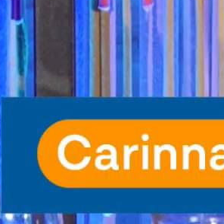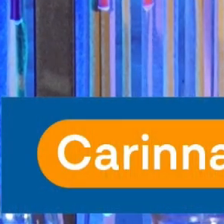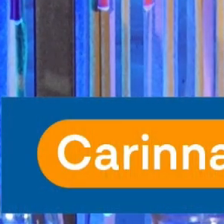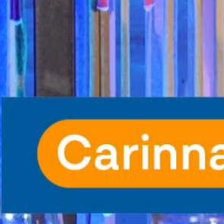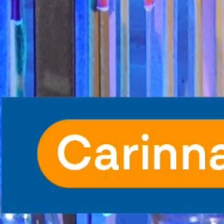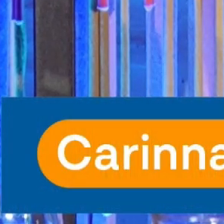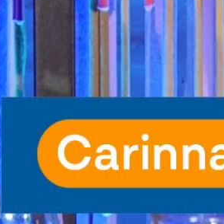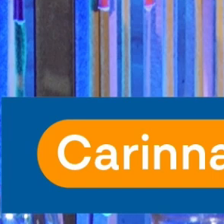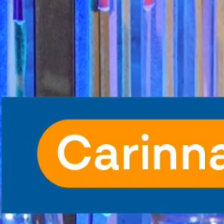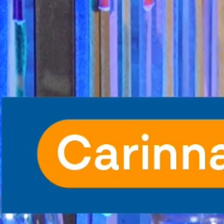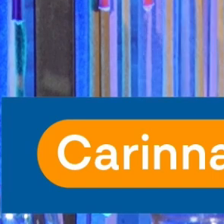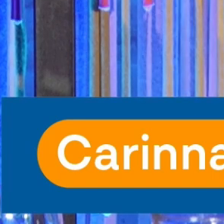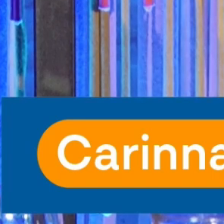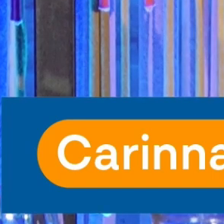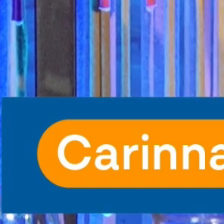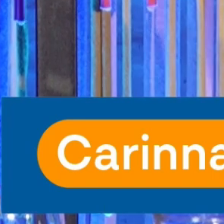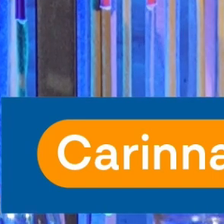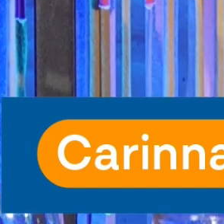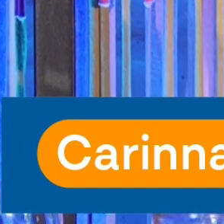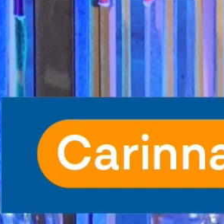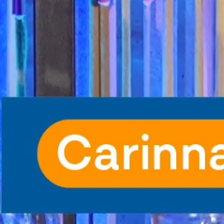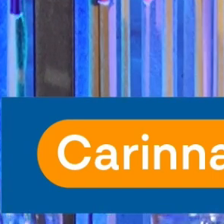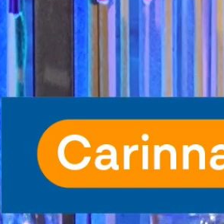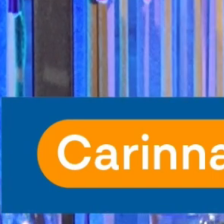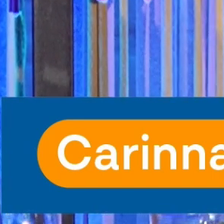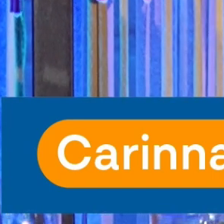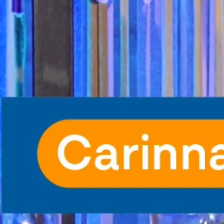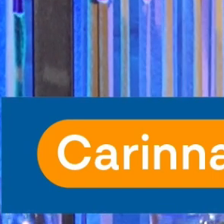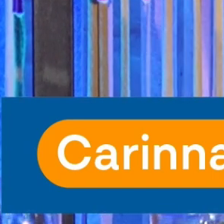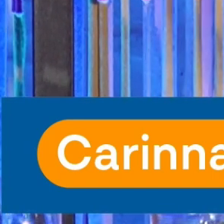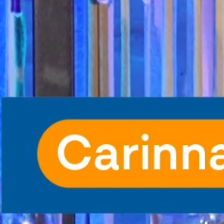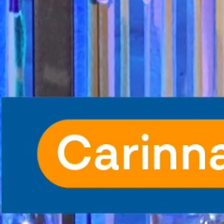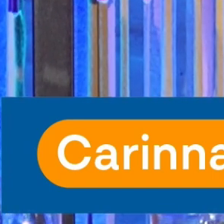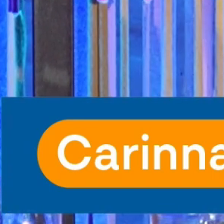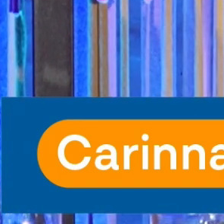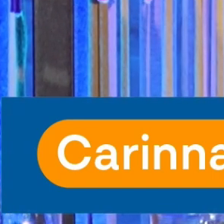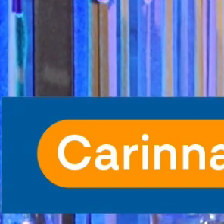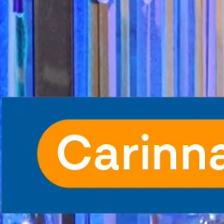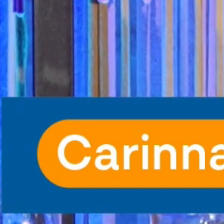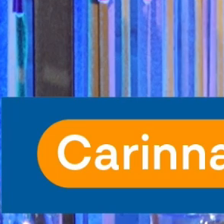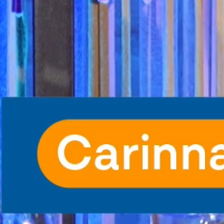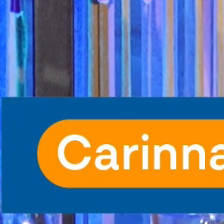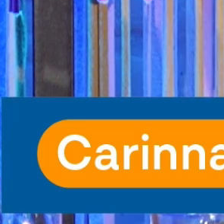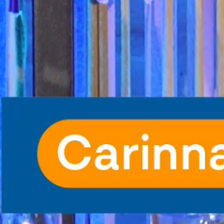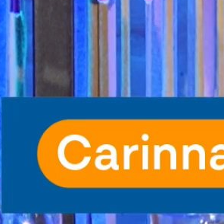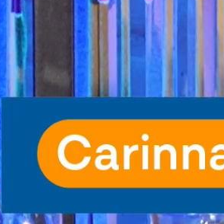particular en esta charla hoy nos va a contar los detalles de ciencias, las diferencias entre